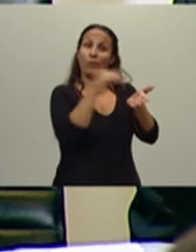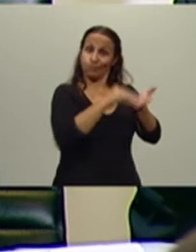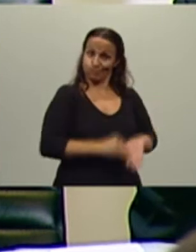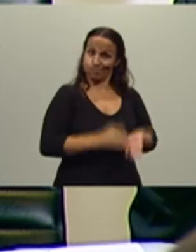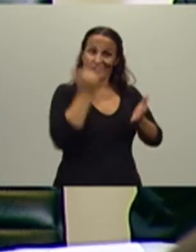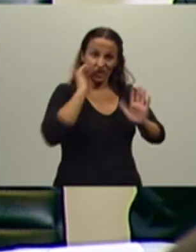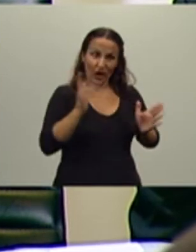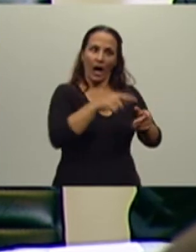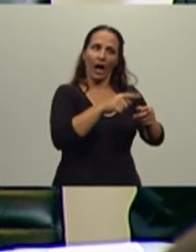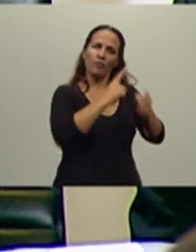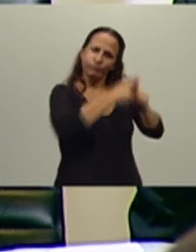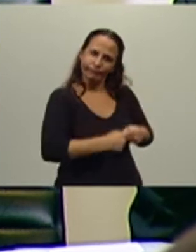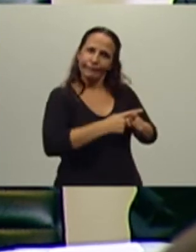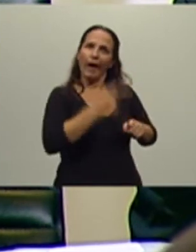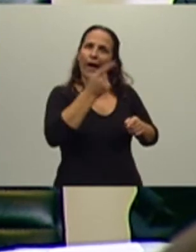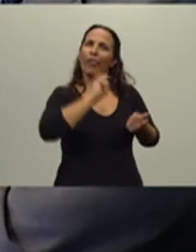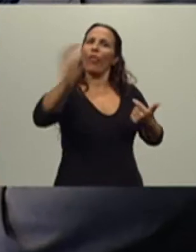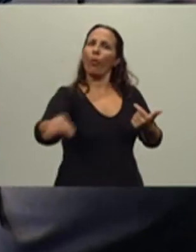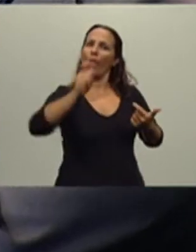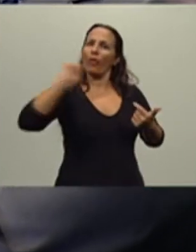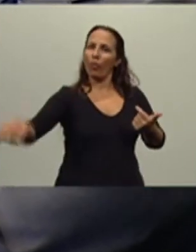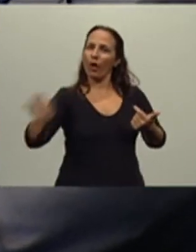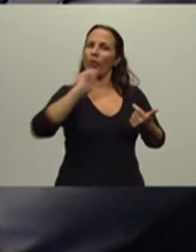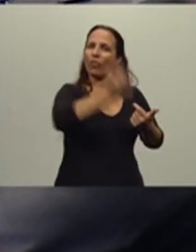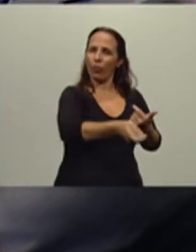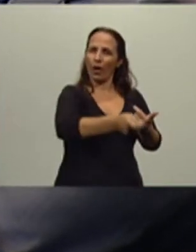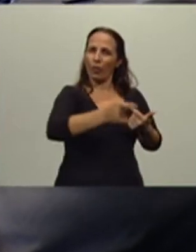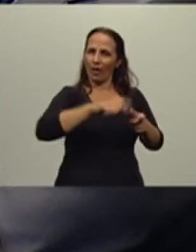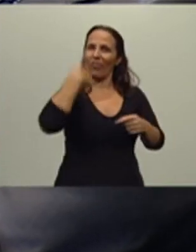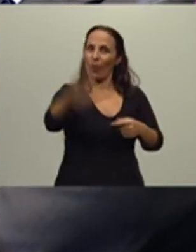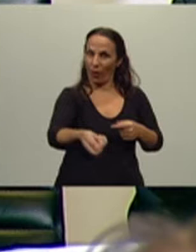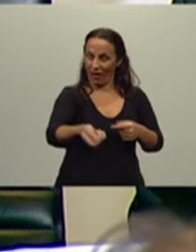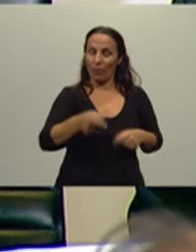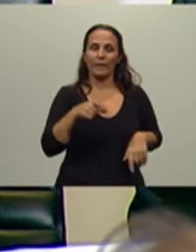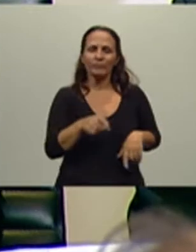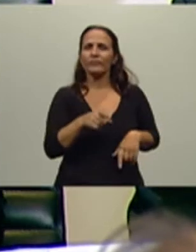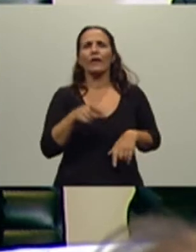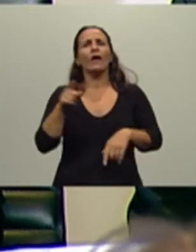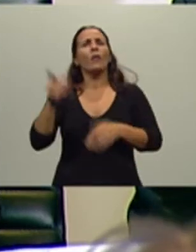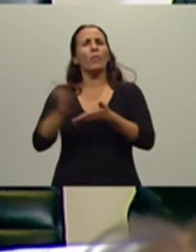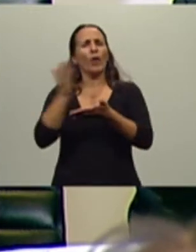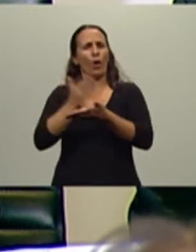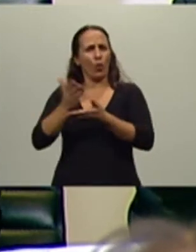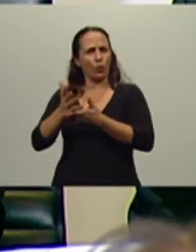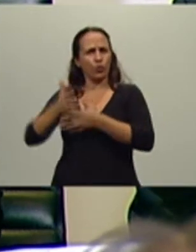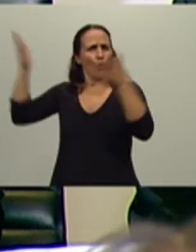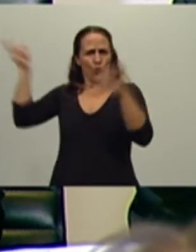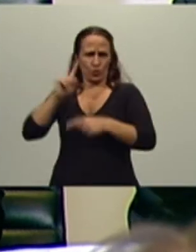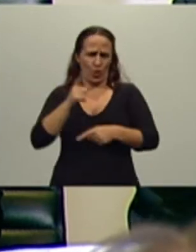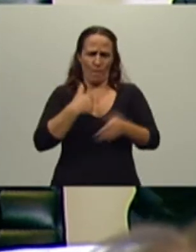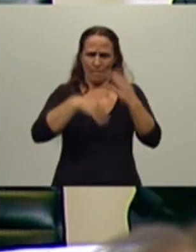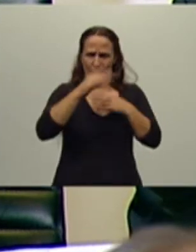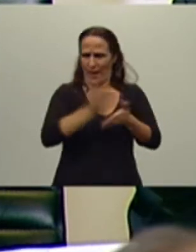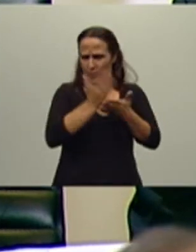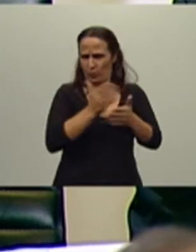las retenciones, era para productores, para pequeños productores, obviamente no para grandes productores, y estamos cumpliendo. En realidad